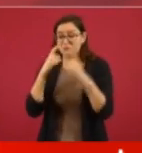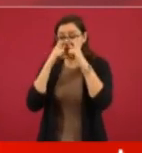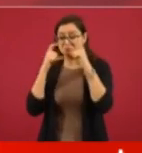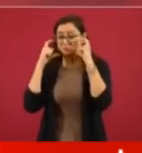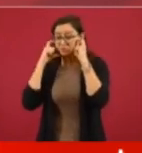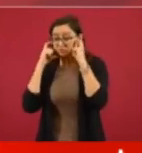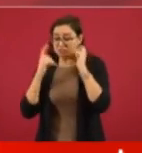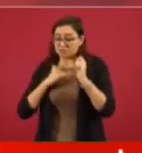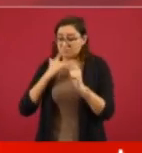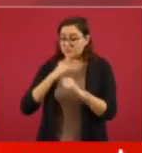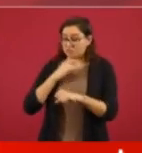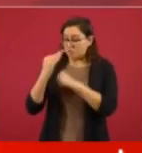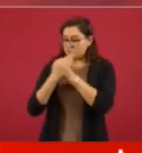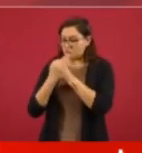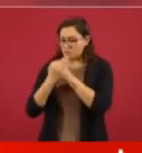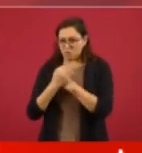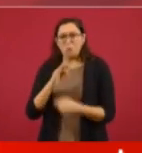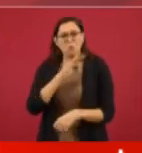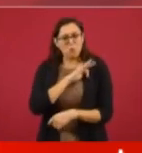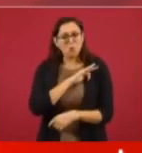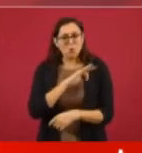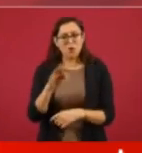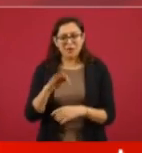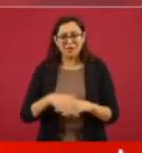lo puede hacer.